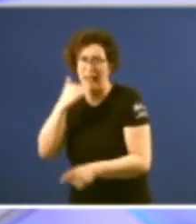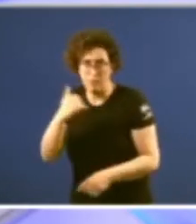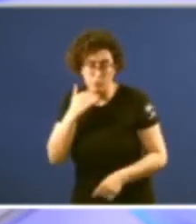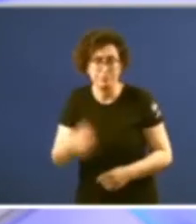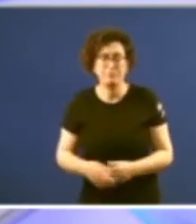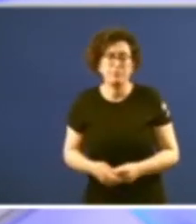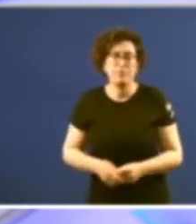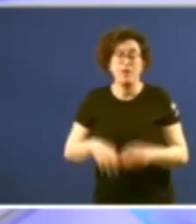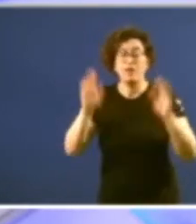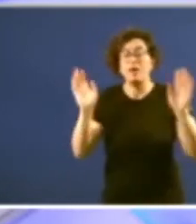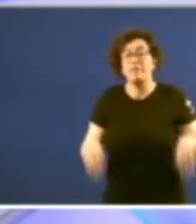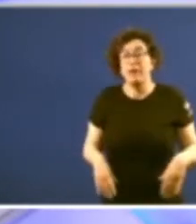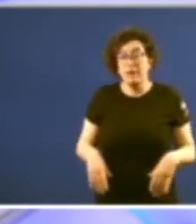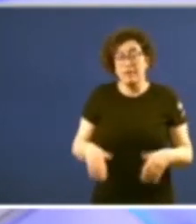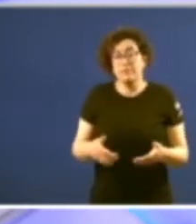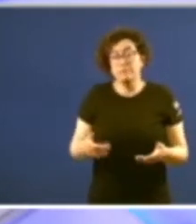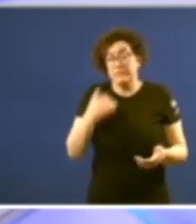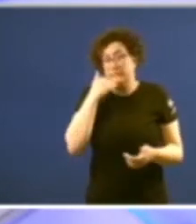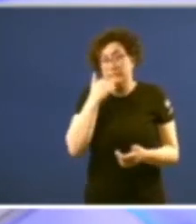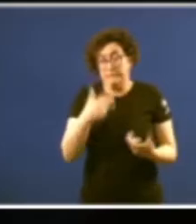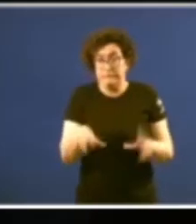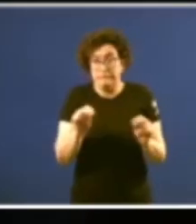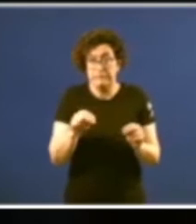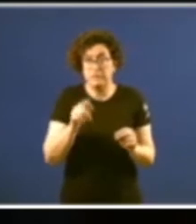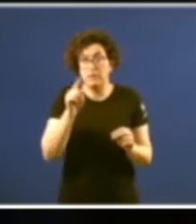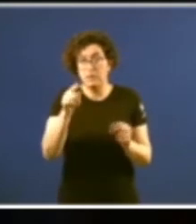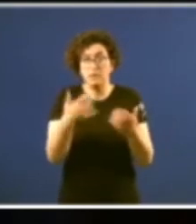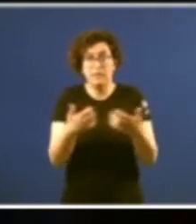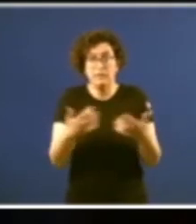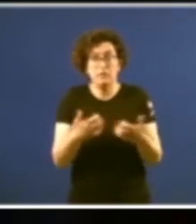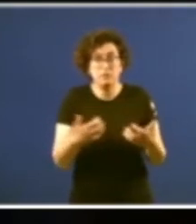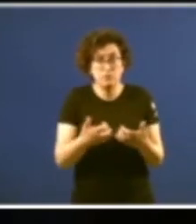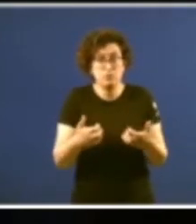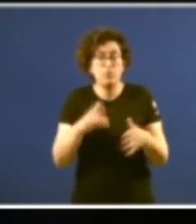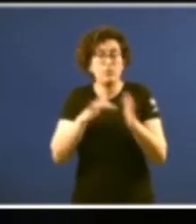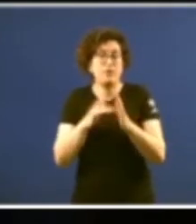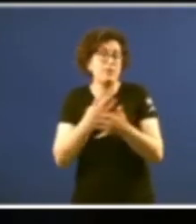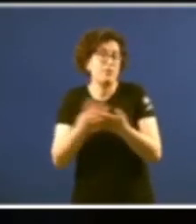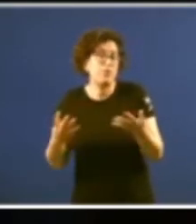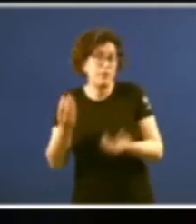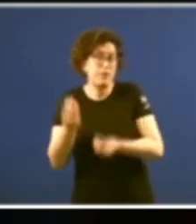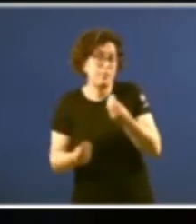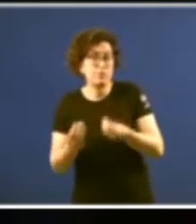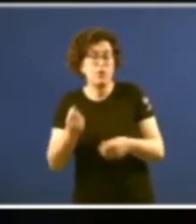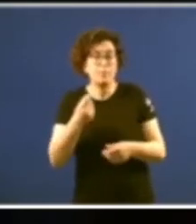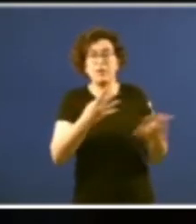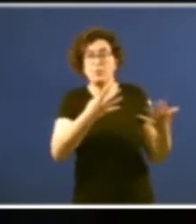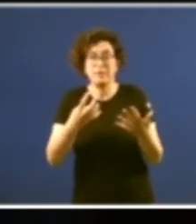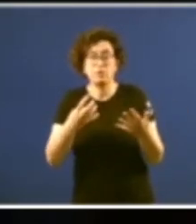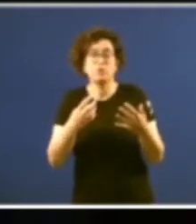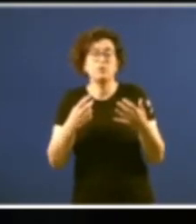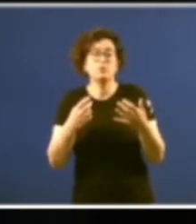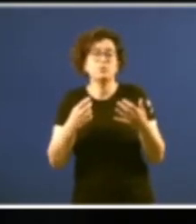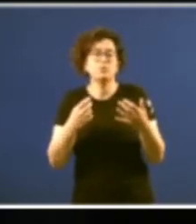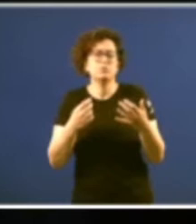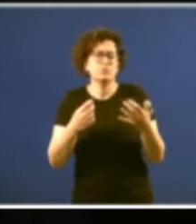e finalmente e aquí xa remato isto publicase o Daza 9 de Maio de 1971 hoxe